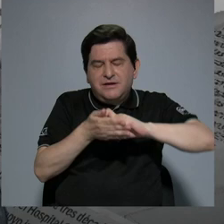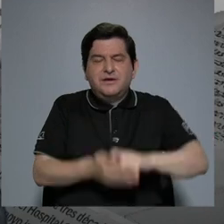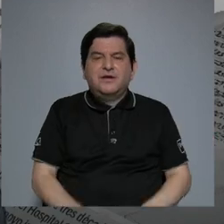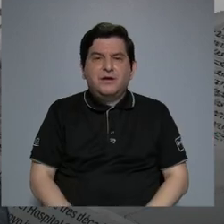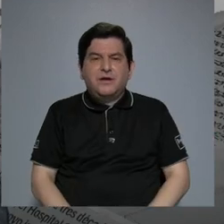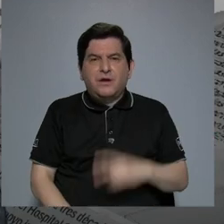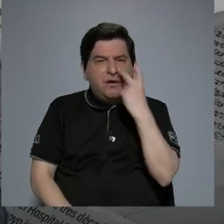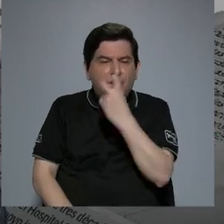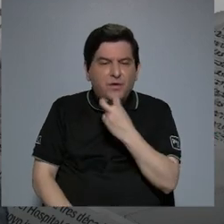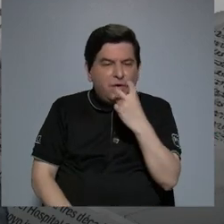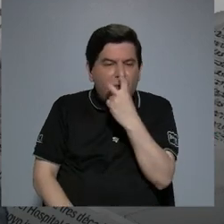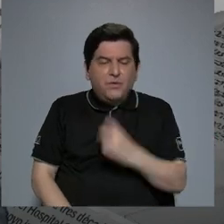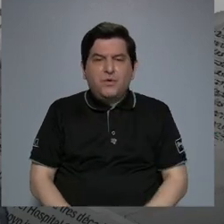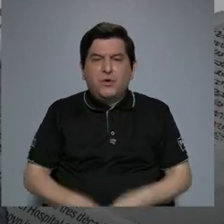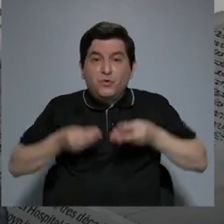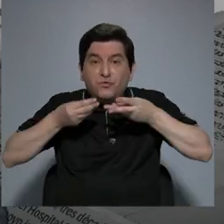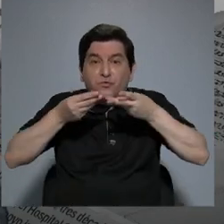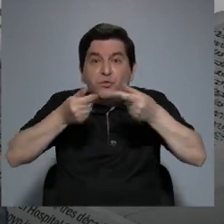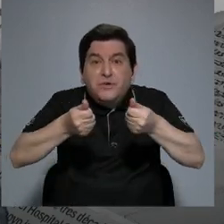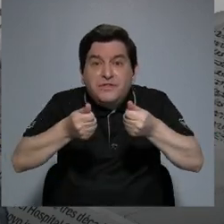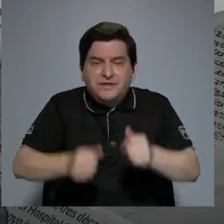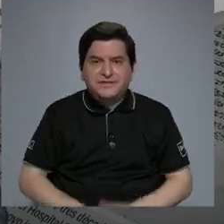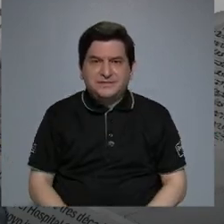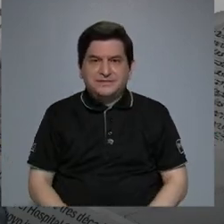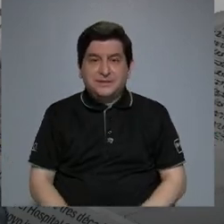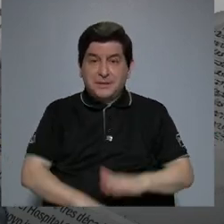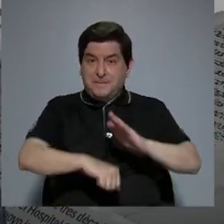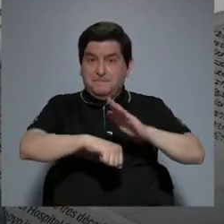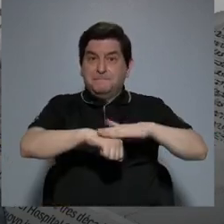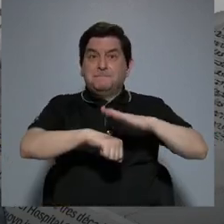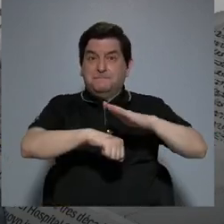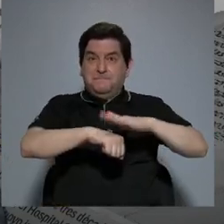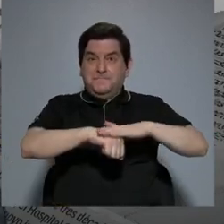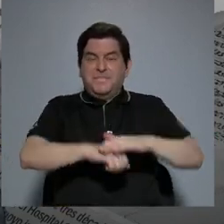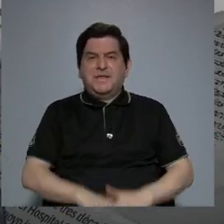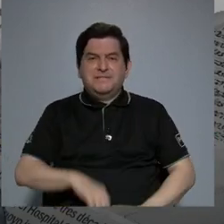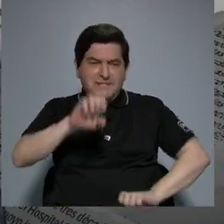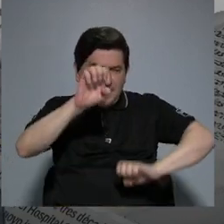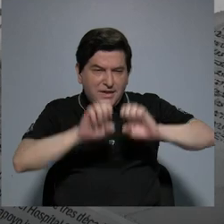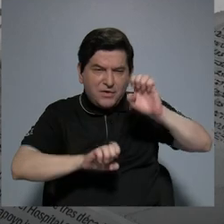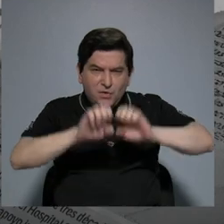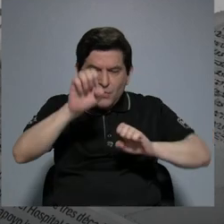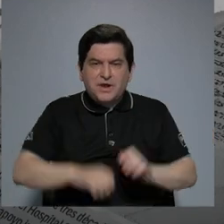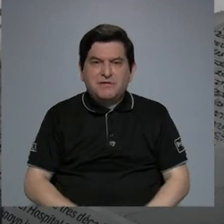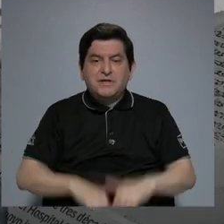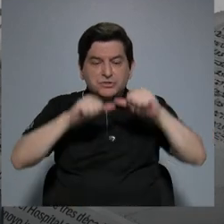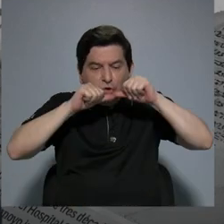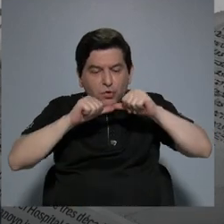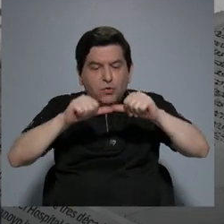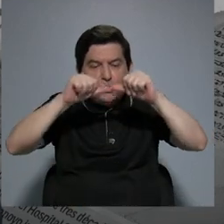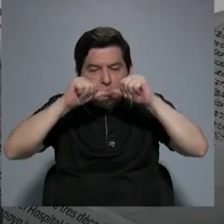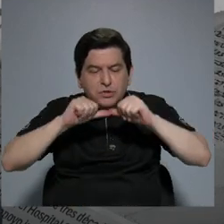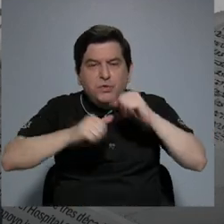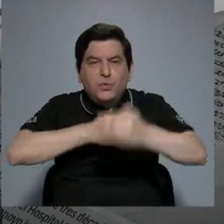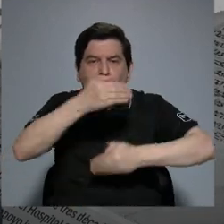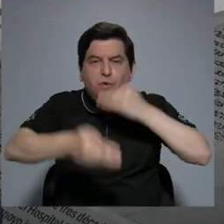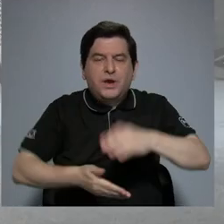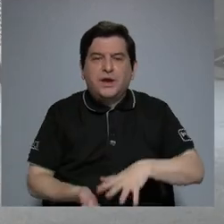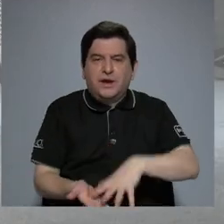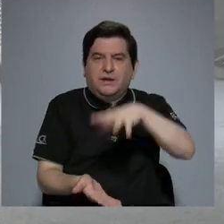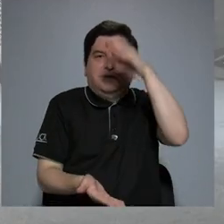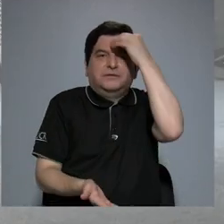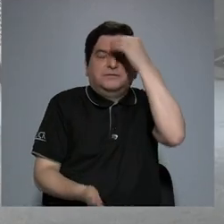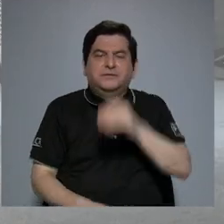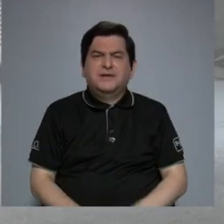pronunciación, fluidez, algo que lo hace todavía más una evaluación para seguir aprendiendo. ¿Eso quiere